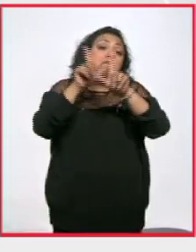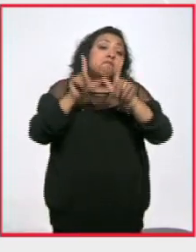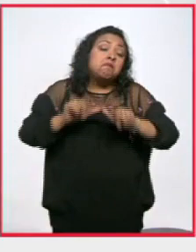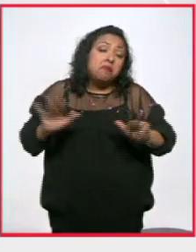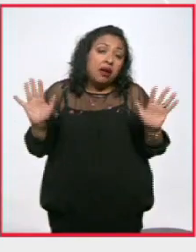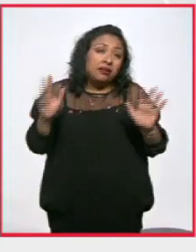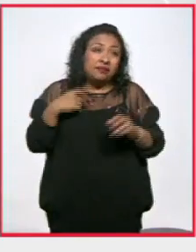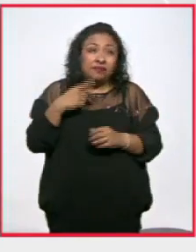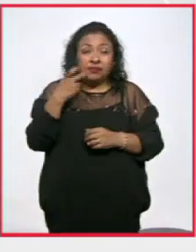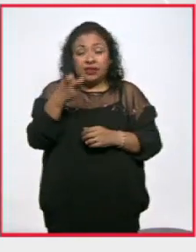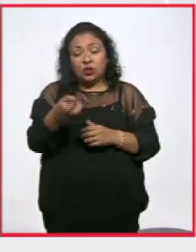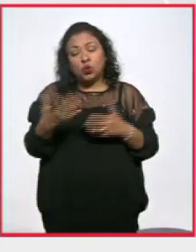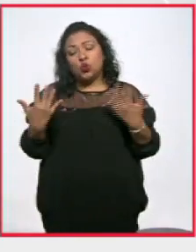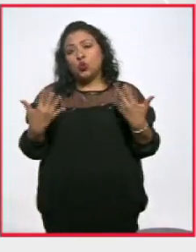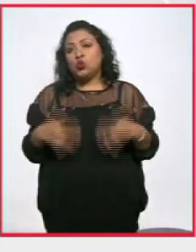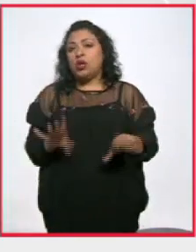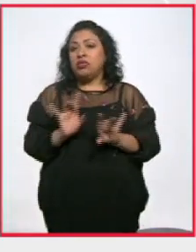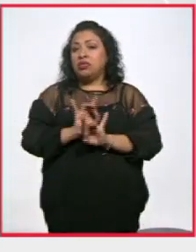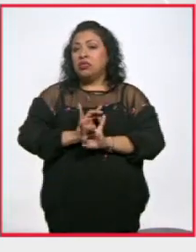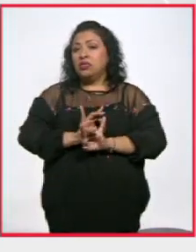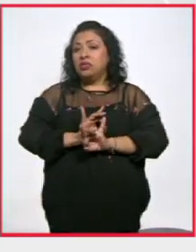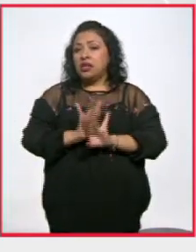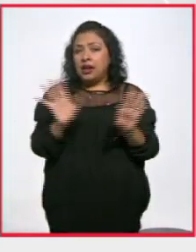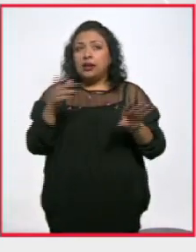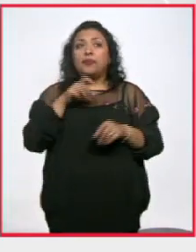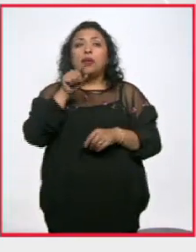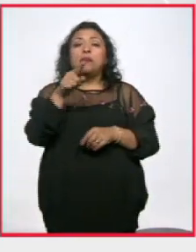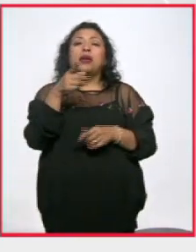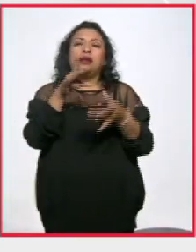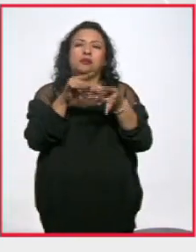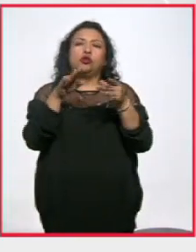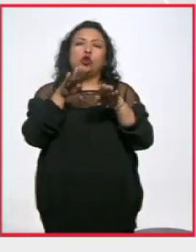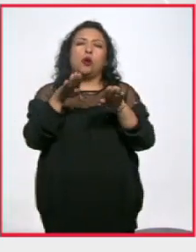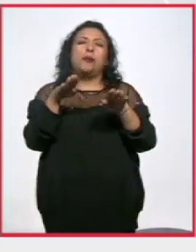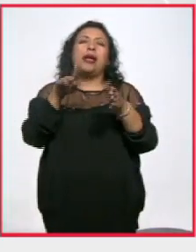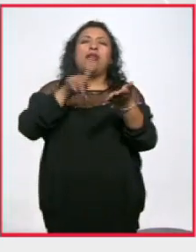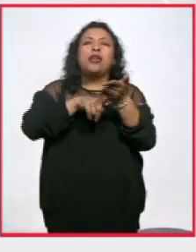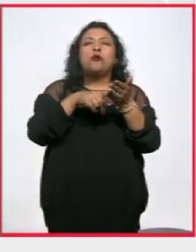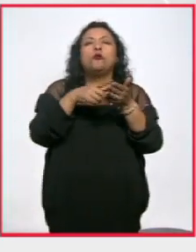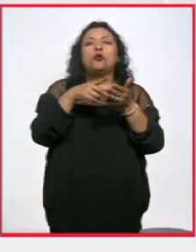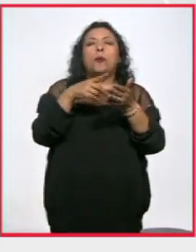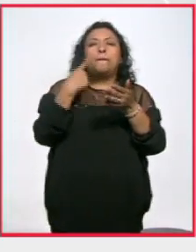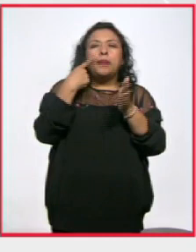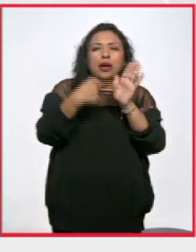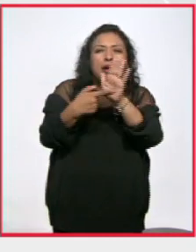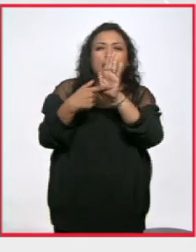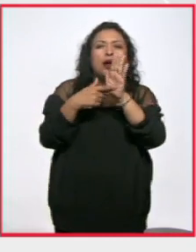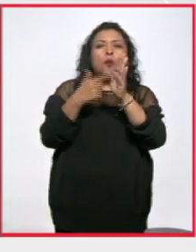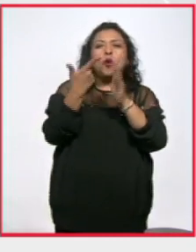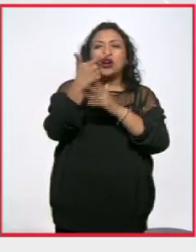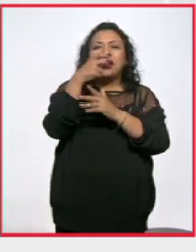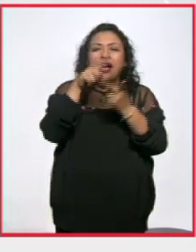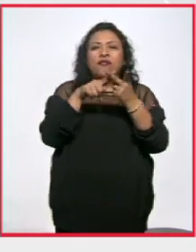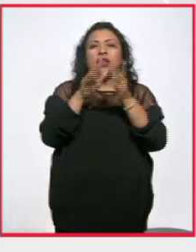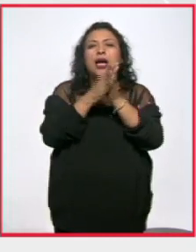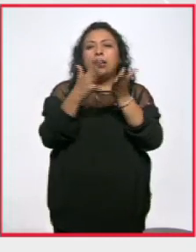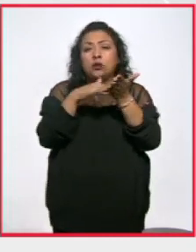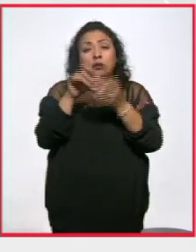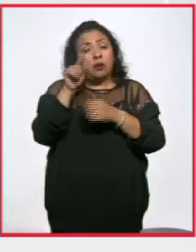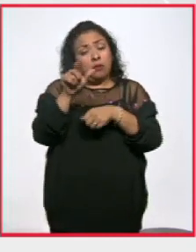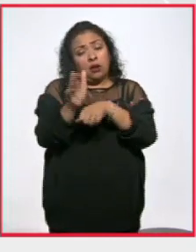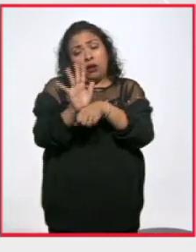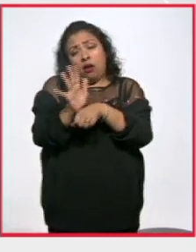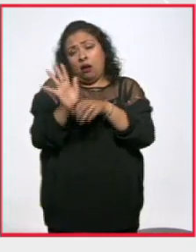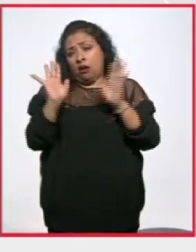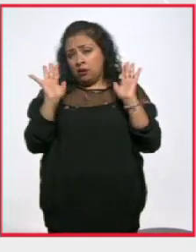es una cosa muy contradictoria. Muy delicada. Y ya hablábamos del impacto en las artes gráficas, en la literatura, pero también el séptimo arte, por